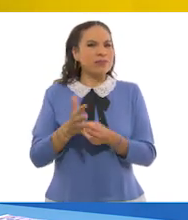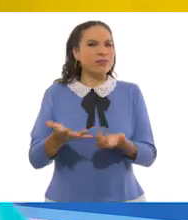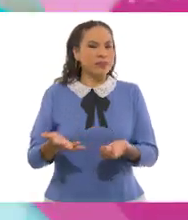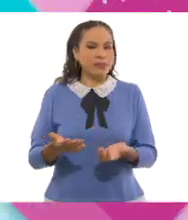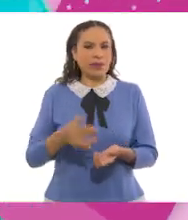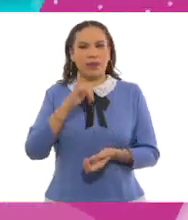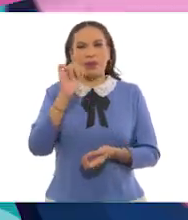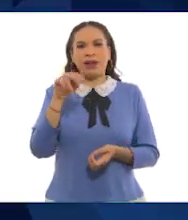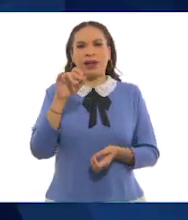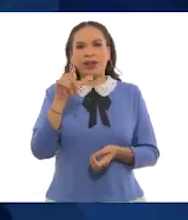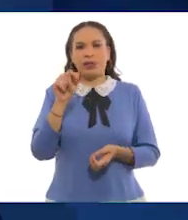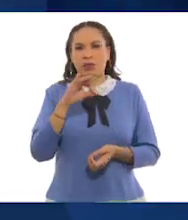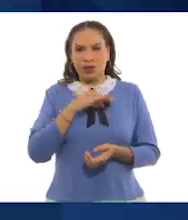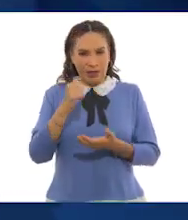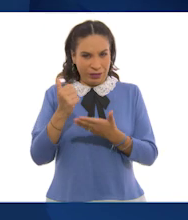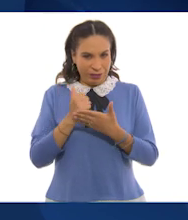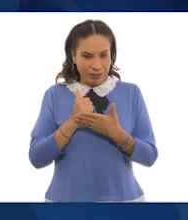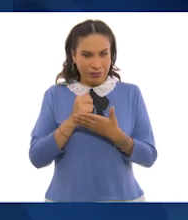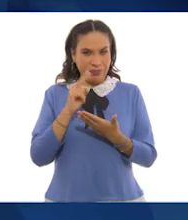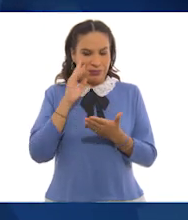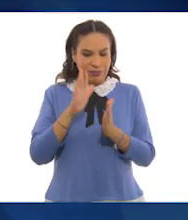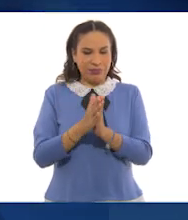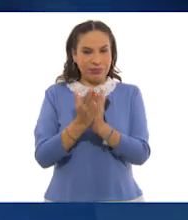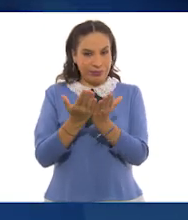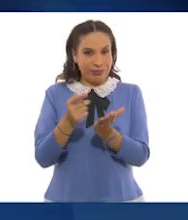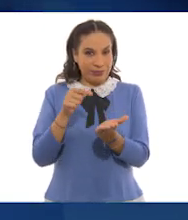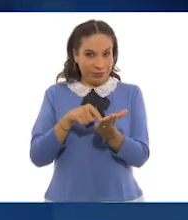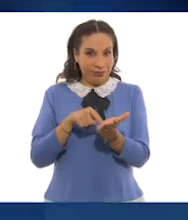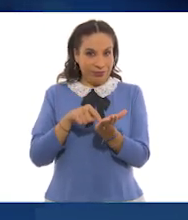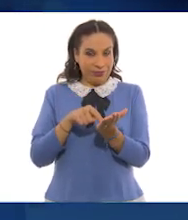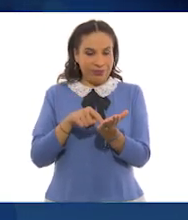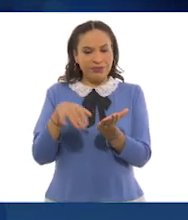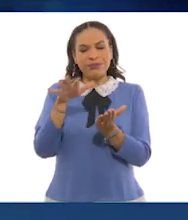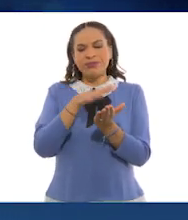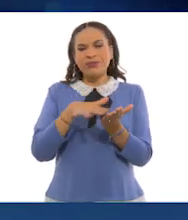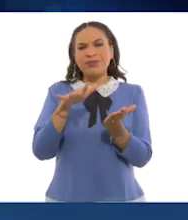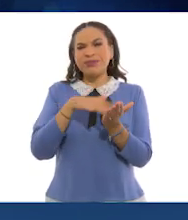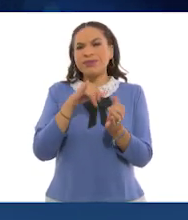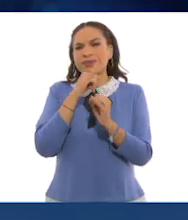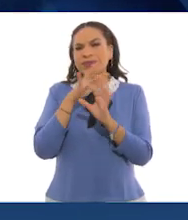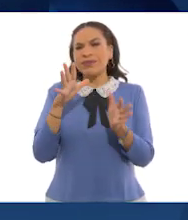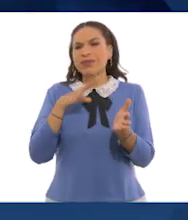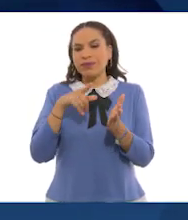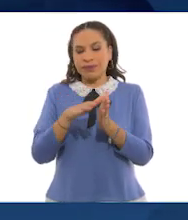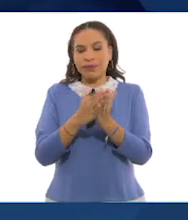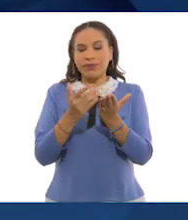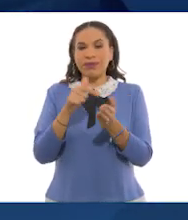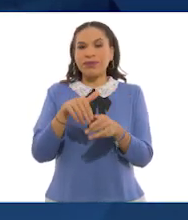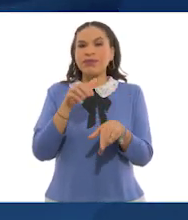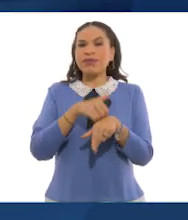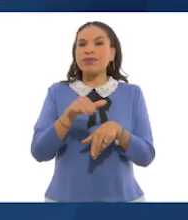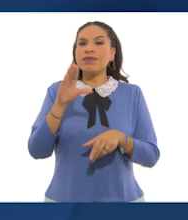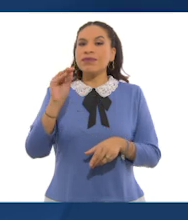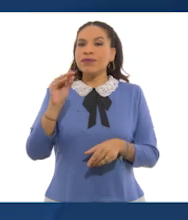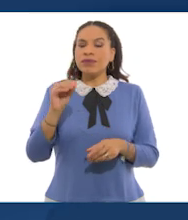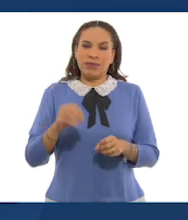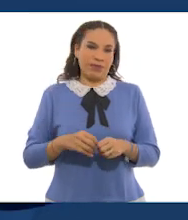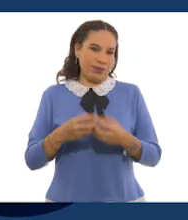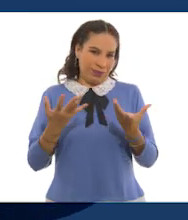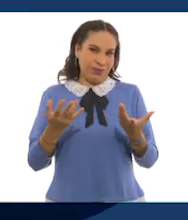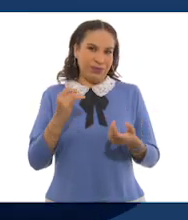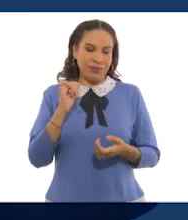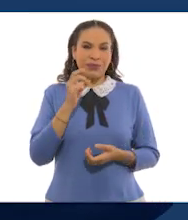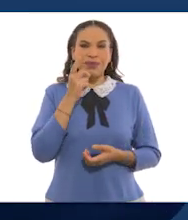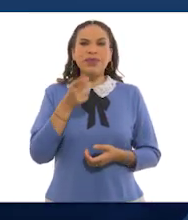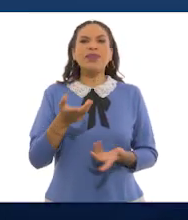Juan Carlos, ¿podrías ayudarnos tomando el libro de texto y leyendo la información que está en la página 90? Por supuesto, claro que